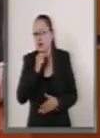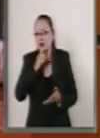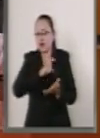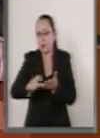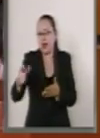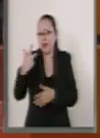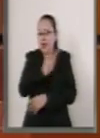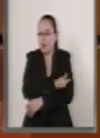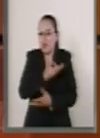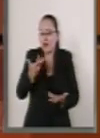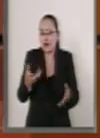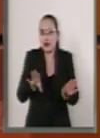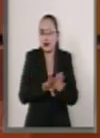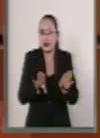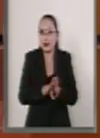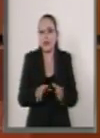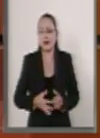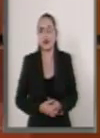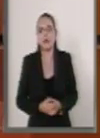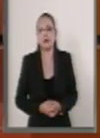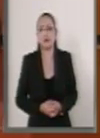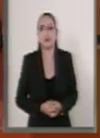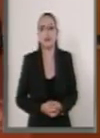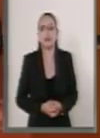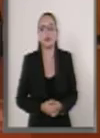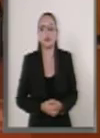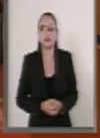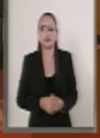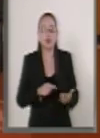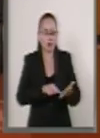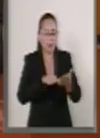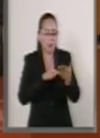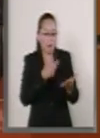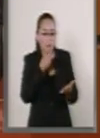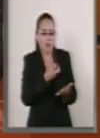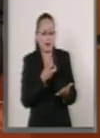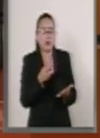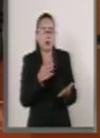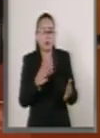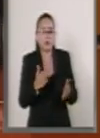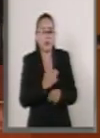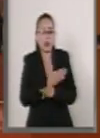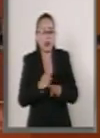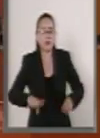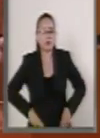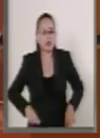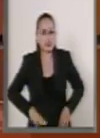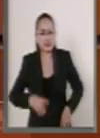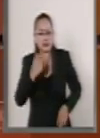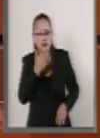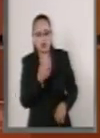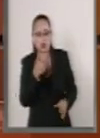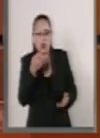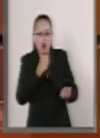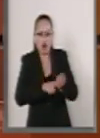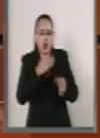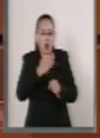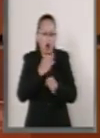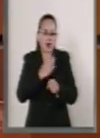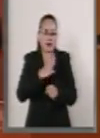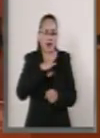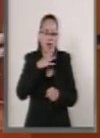etcétera y como dicen aquí ¿sí? Los beneficios económicos con las vacunas que tenemos ahora